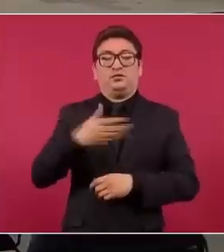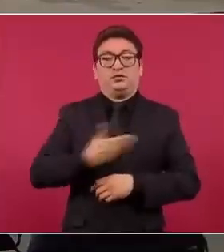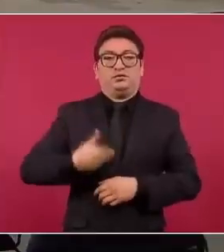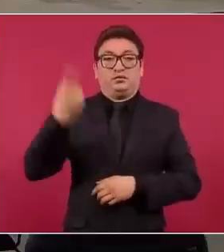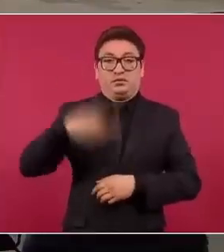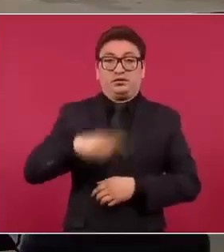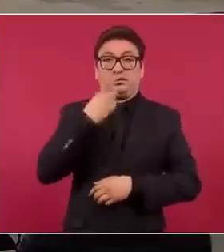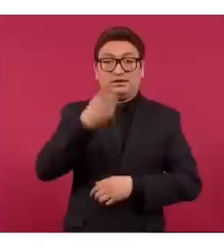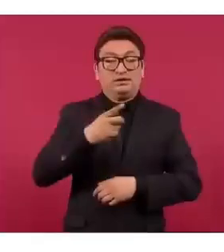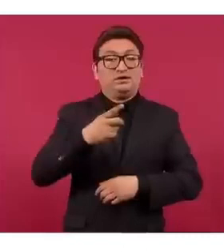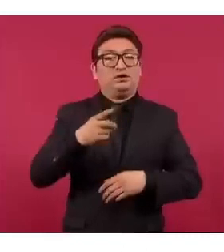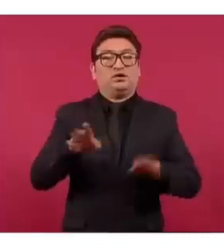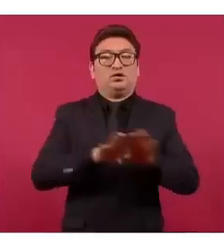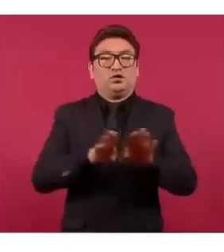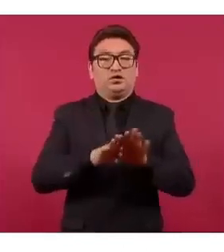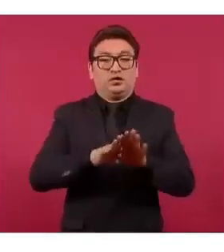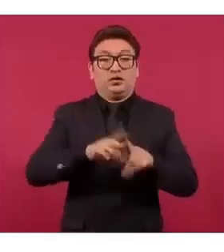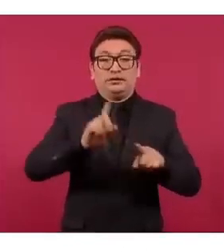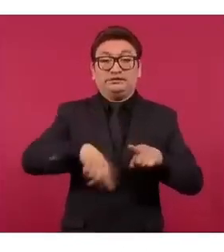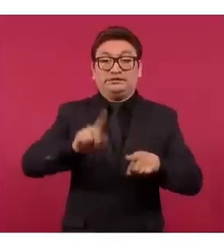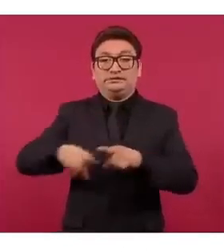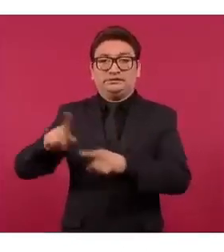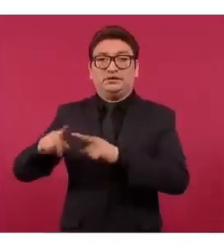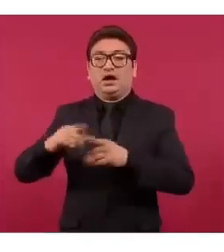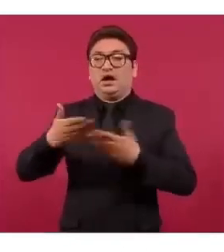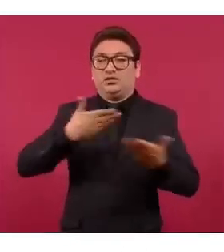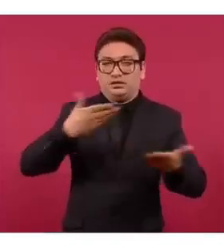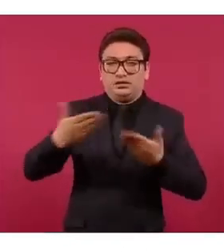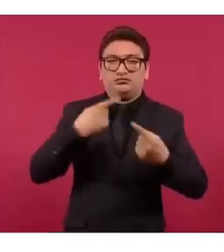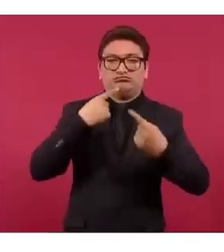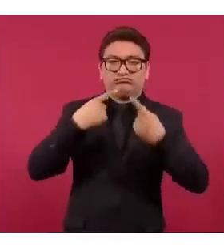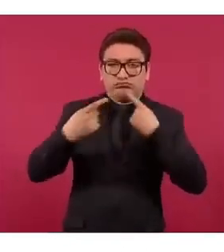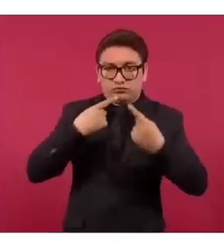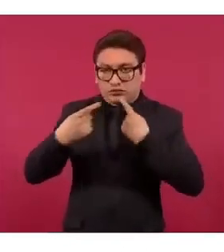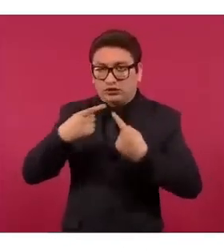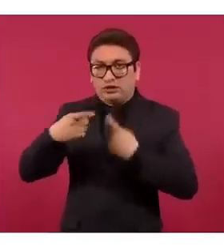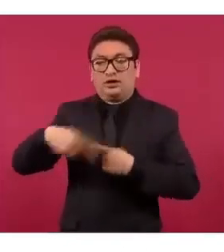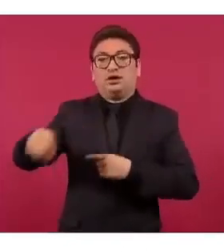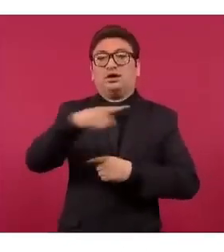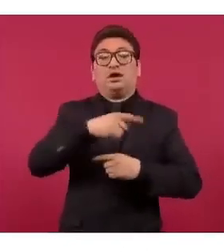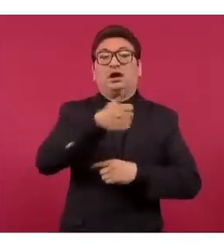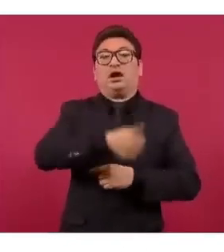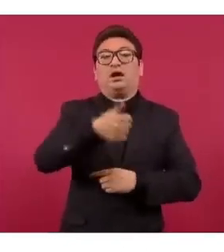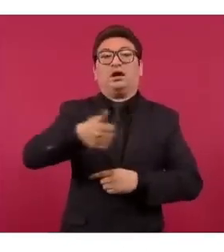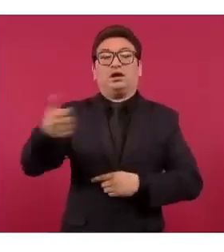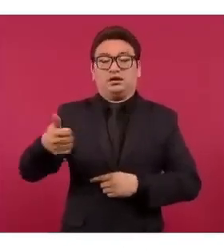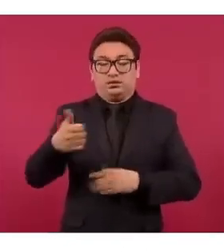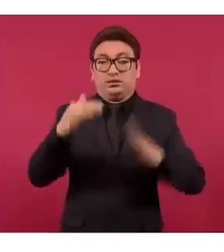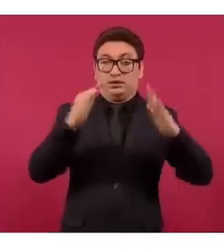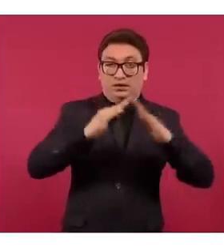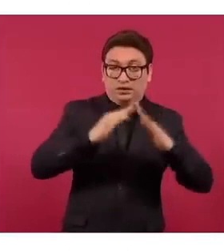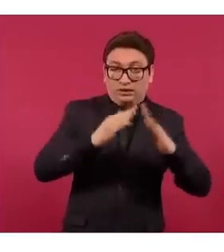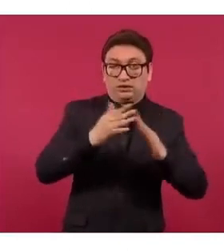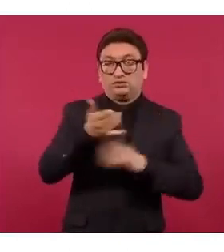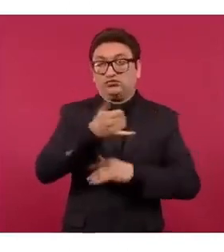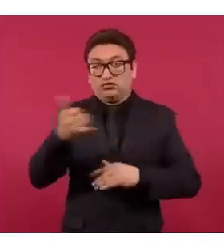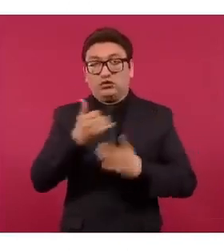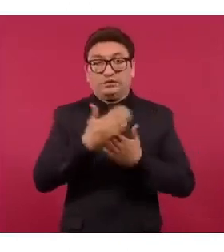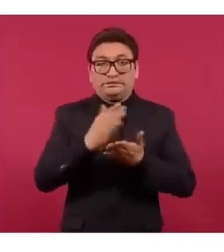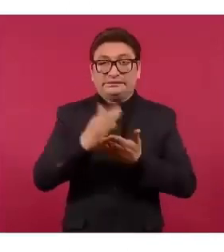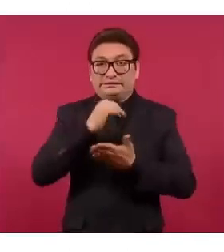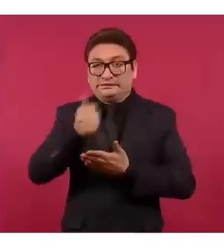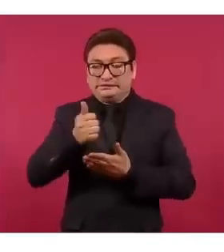desalojos y ahora buscamos hacer mediaciones para cada caso. Para nosotros es un fracaso como